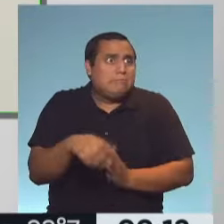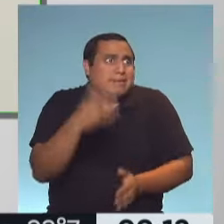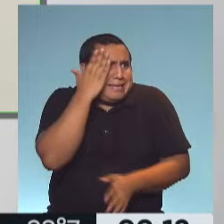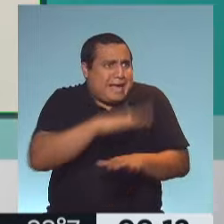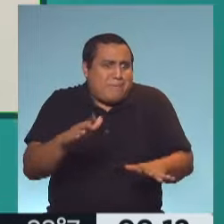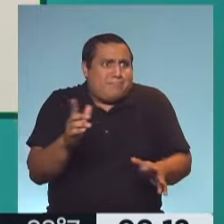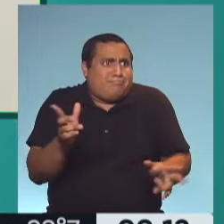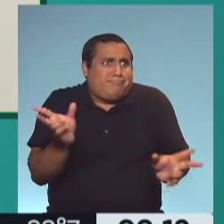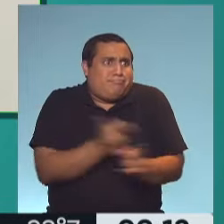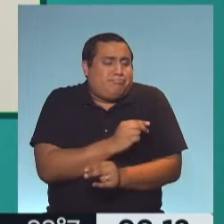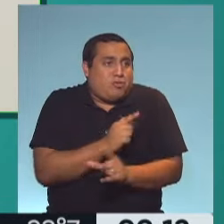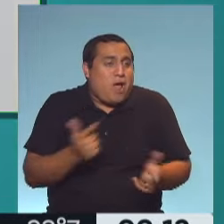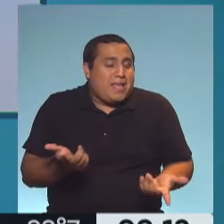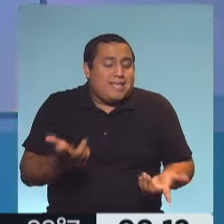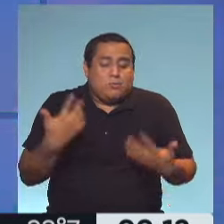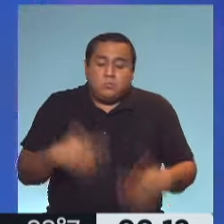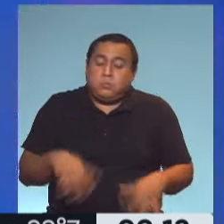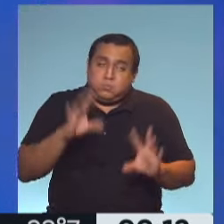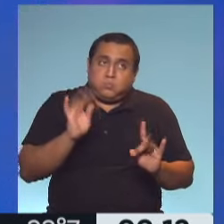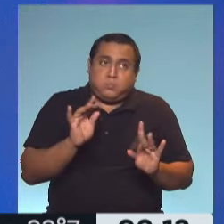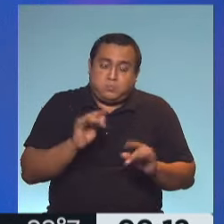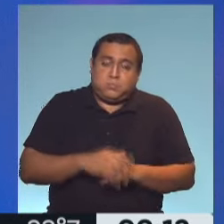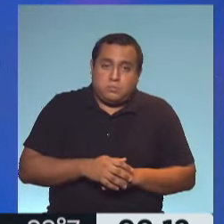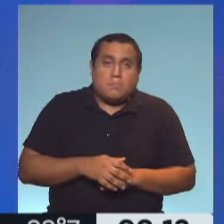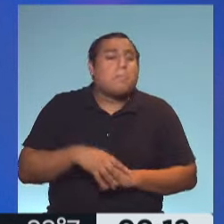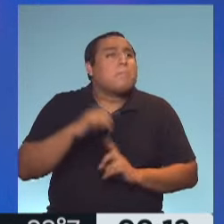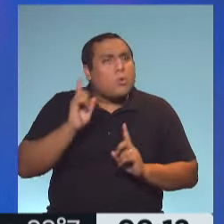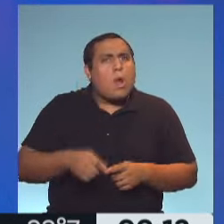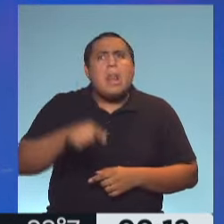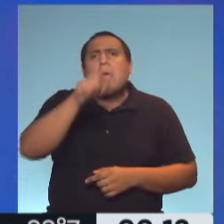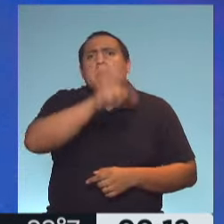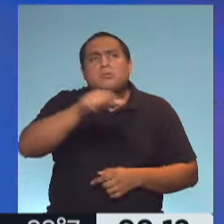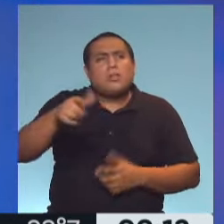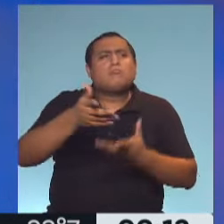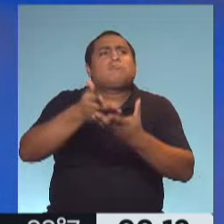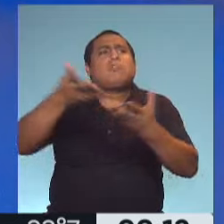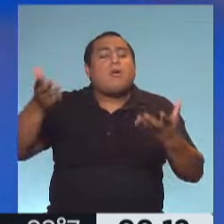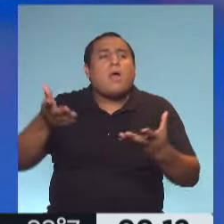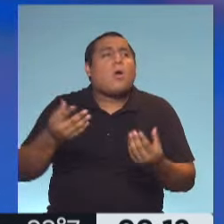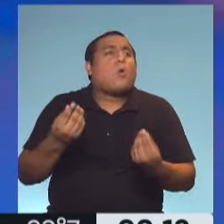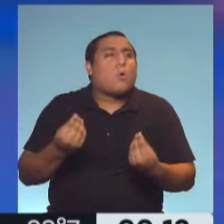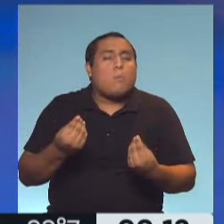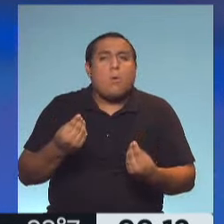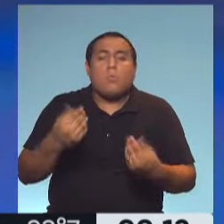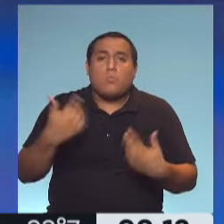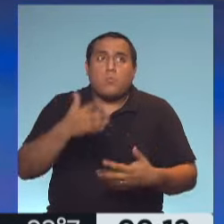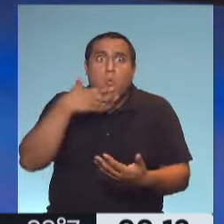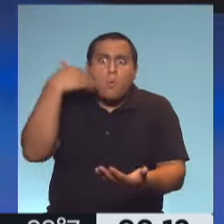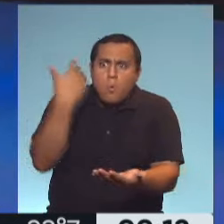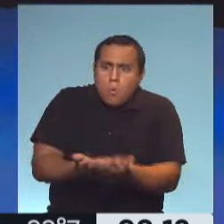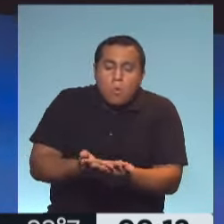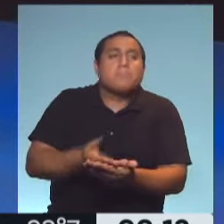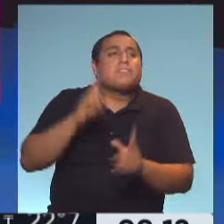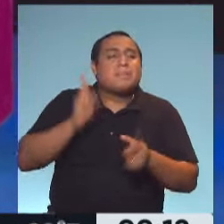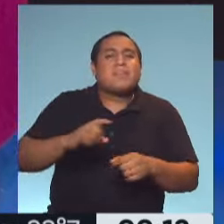camas, Mario. Estamos complicadísimos. Sin embargo, la respuesta social sigue siendo, me imagino, de asombro. Hay también variantes,